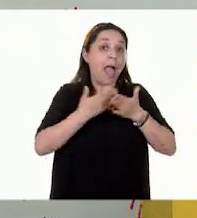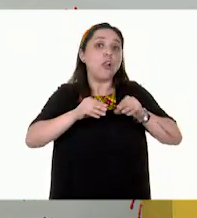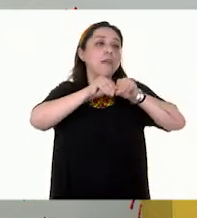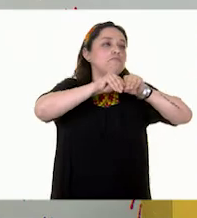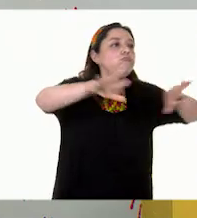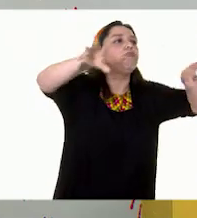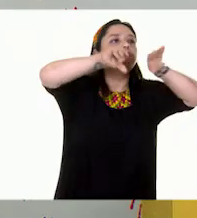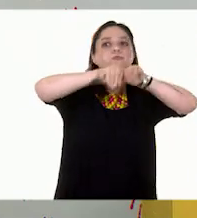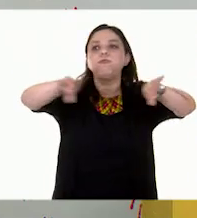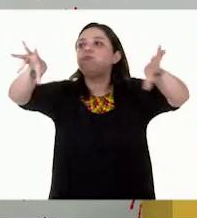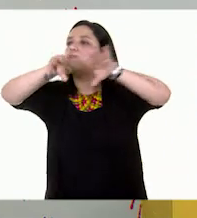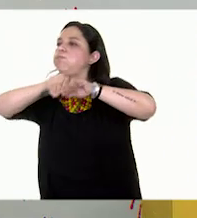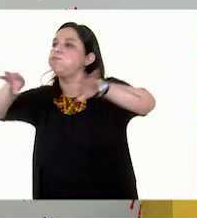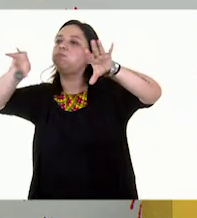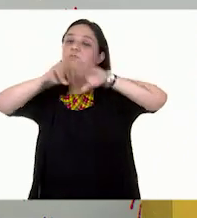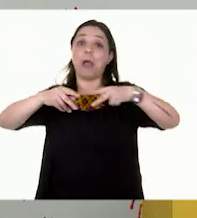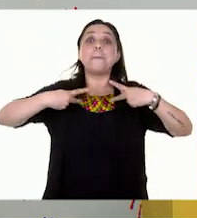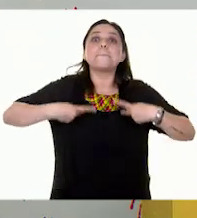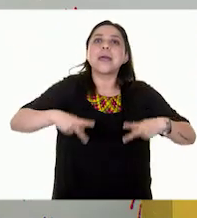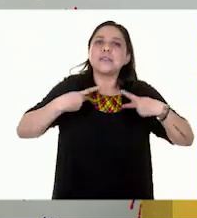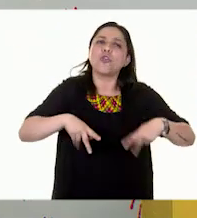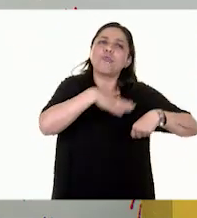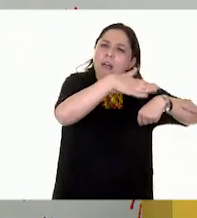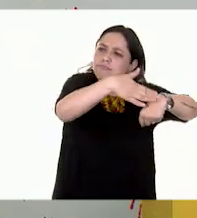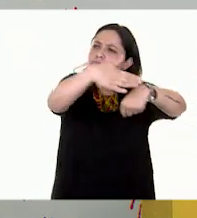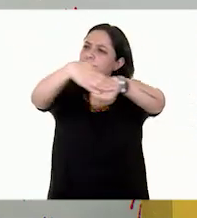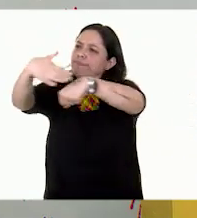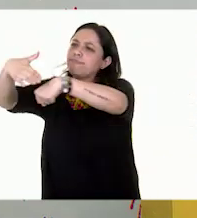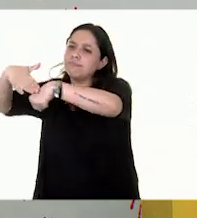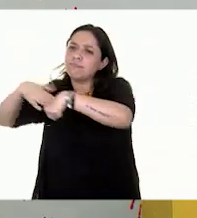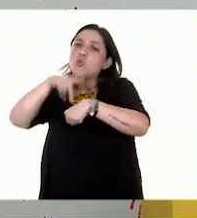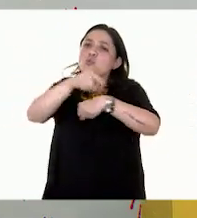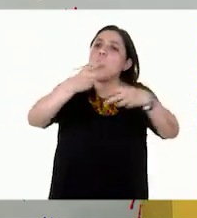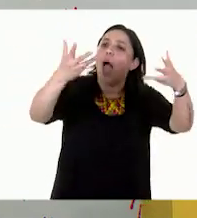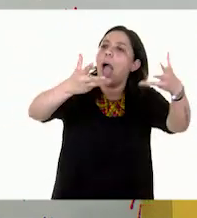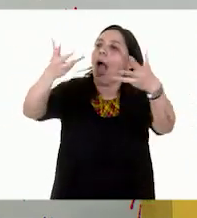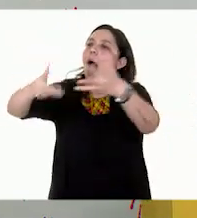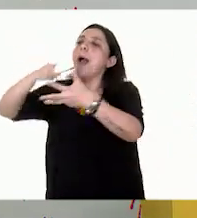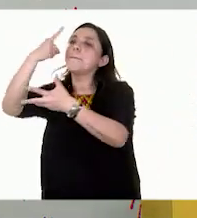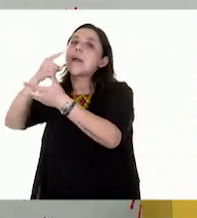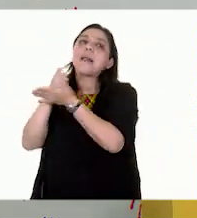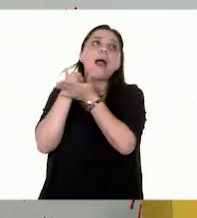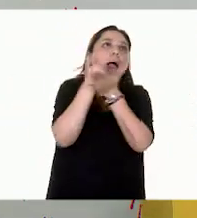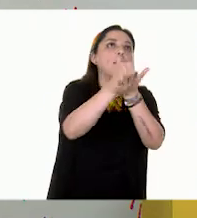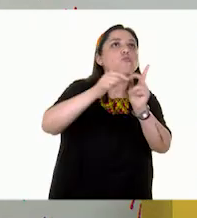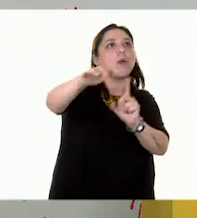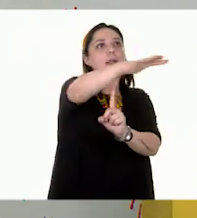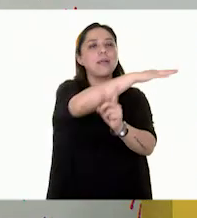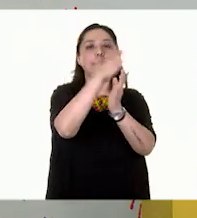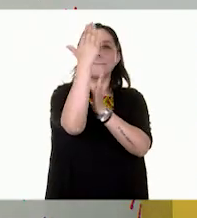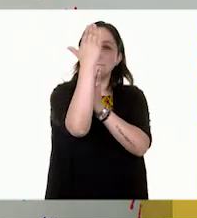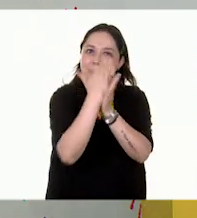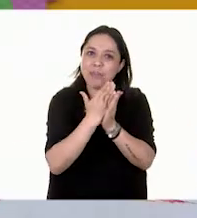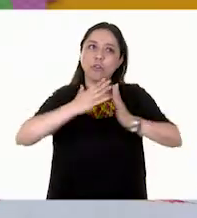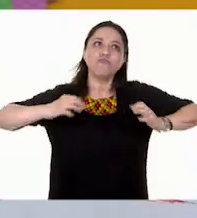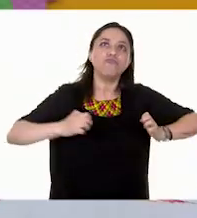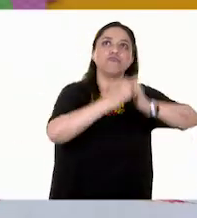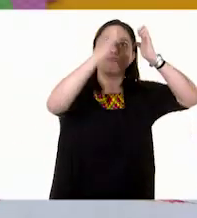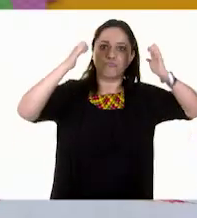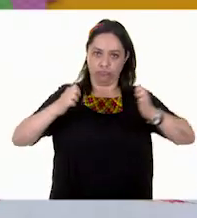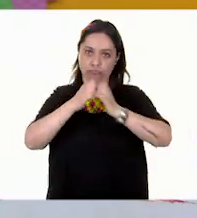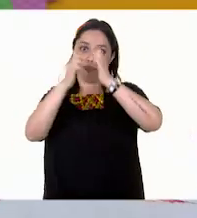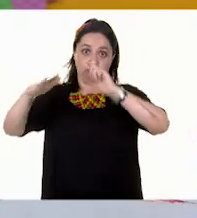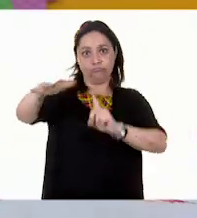a realizar las acciones que ayuden a disminuir las contingencias ambientales. Ay, maestra, ¿sabe qué? Está